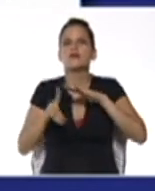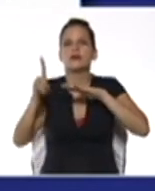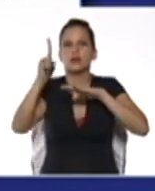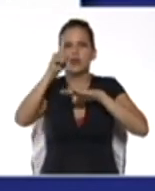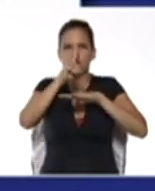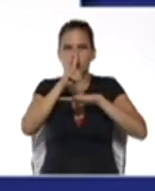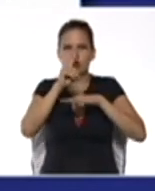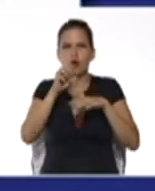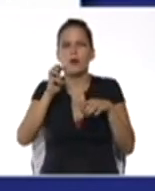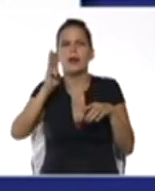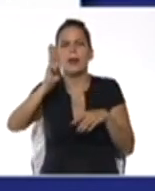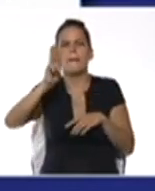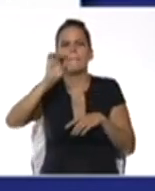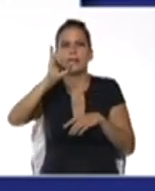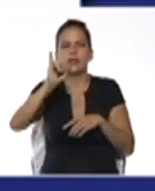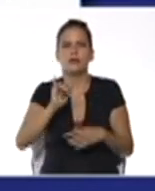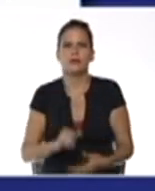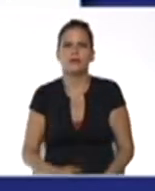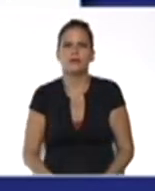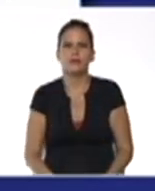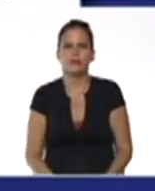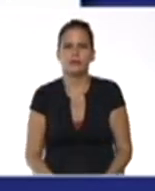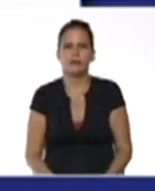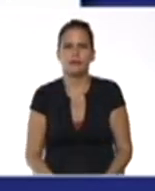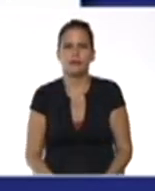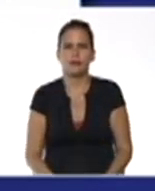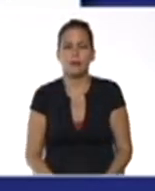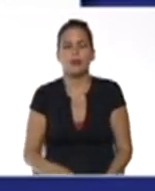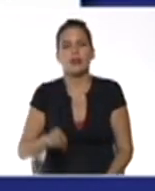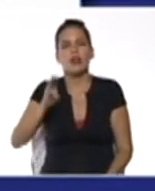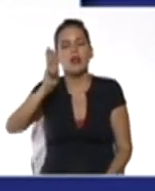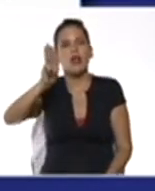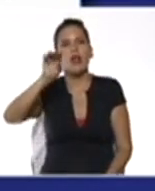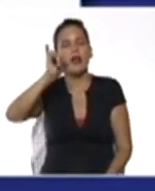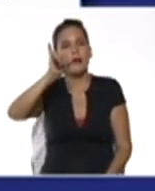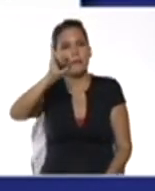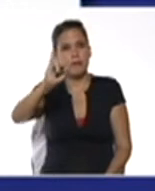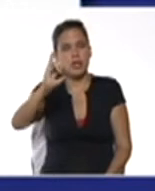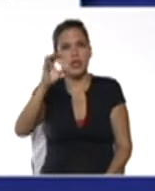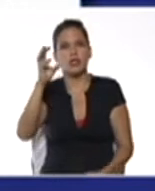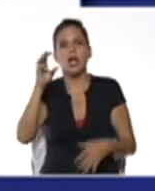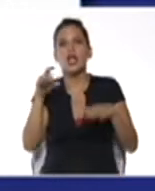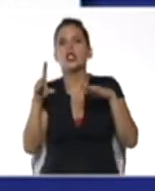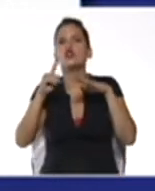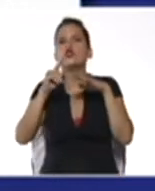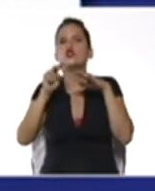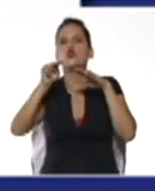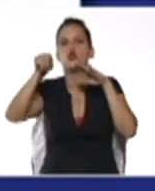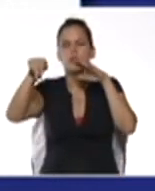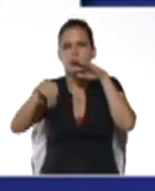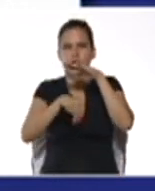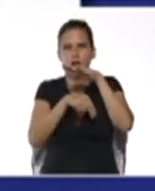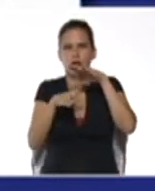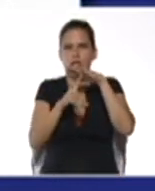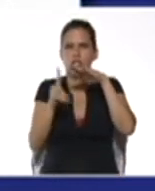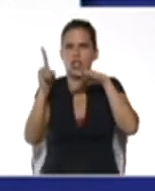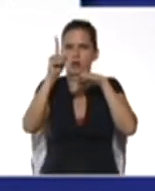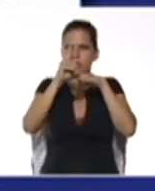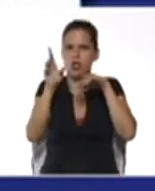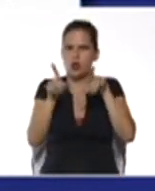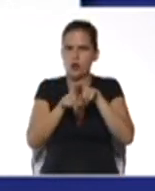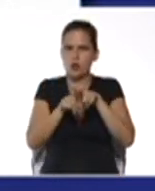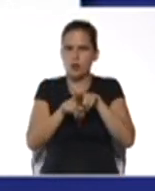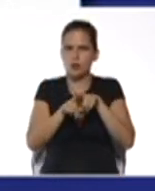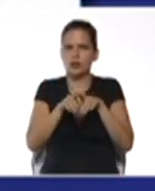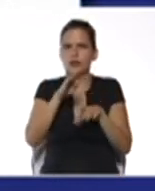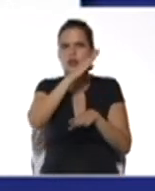sobre pi. El pi está en el numerador y en el denominador simultáneamente, por lo que se